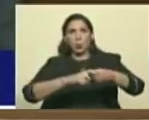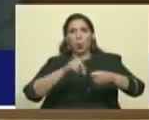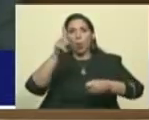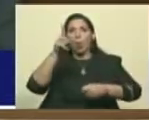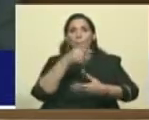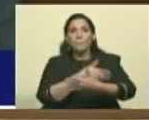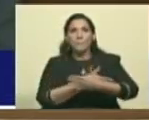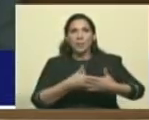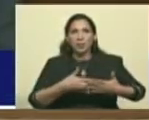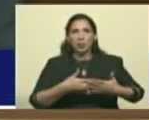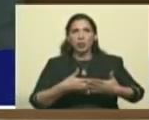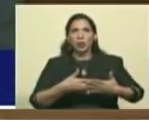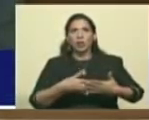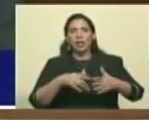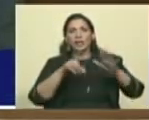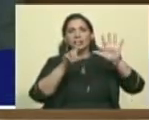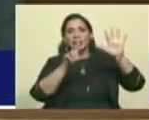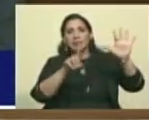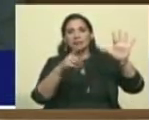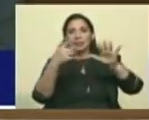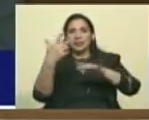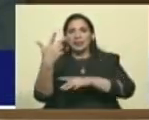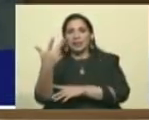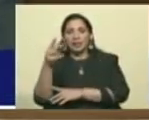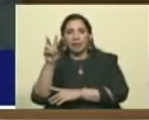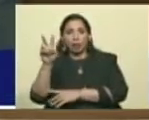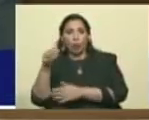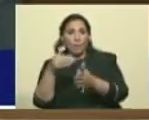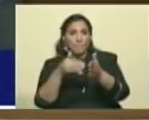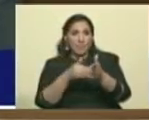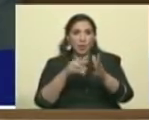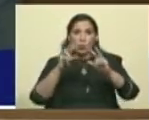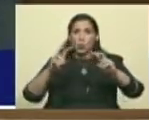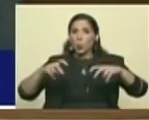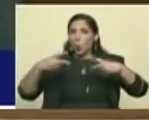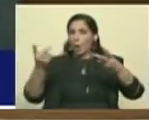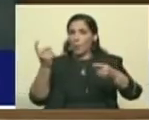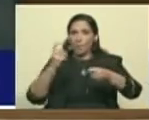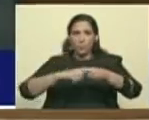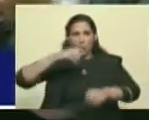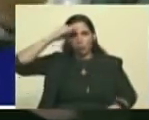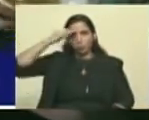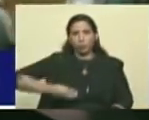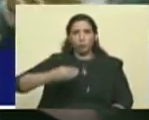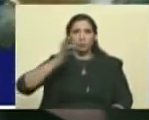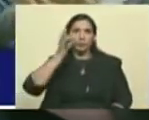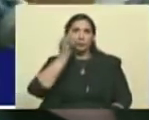632 mil milicianos y milicianos.